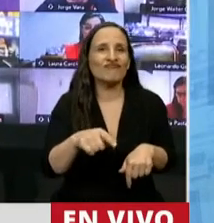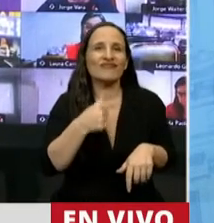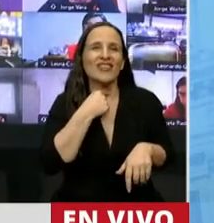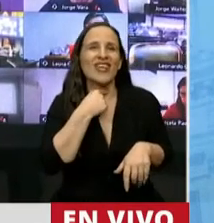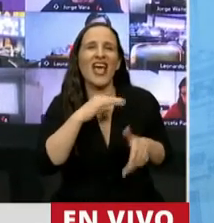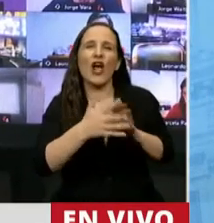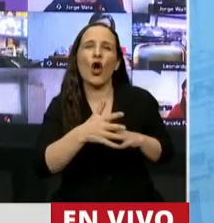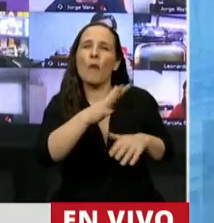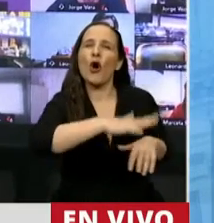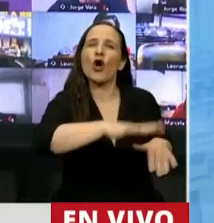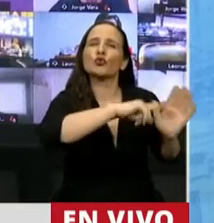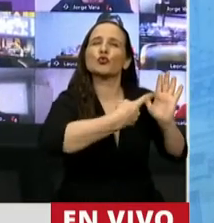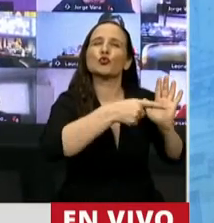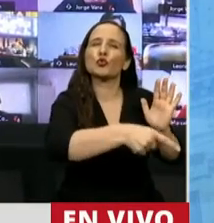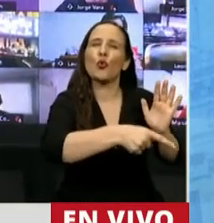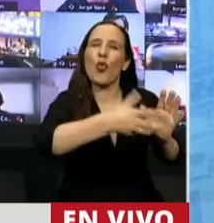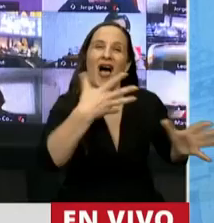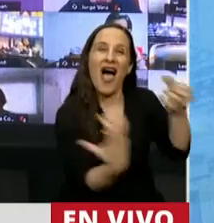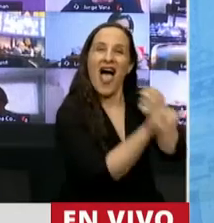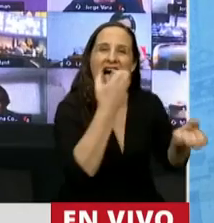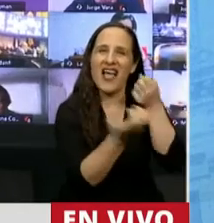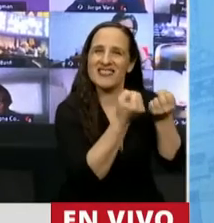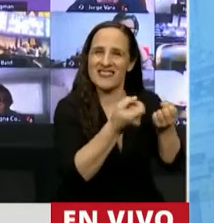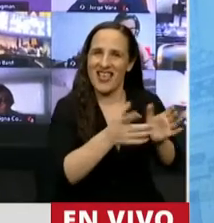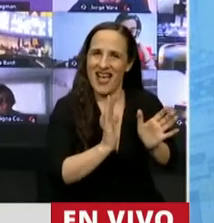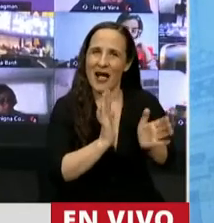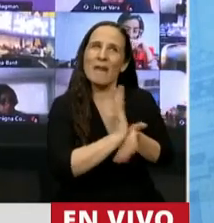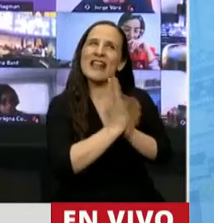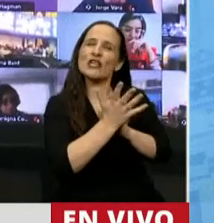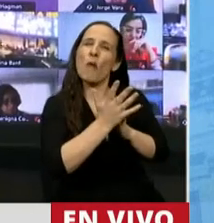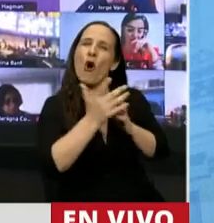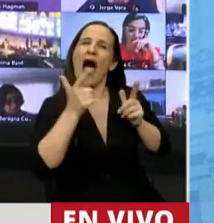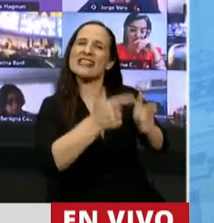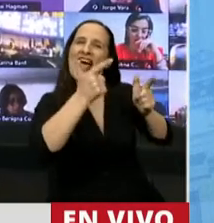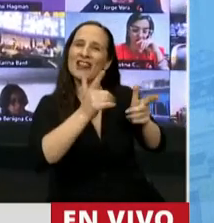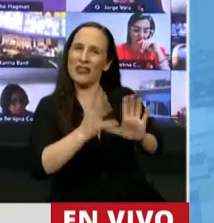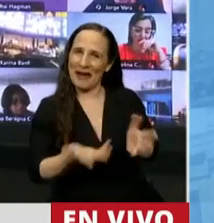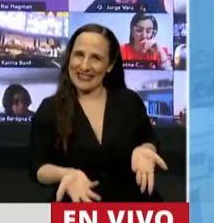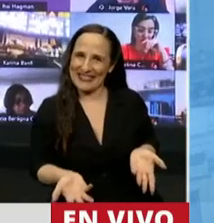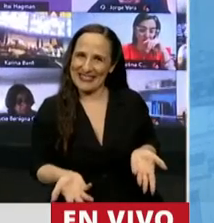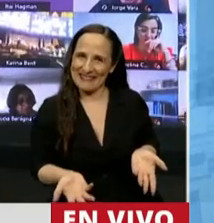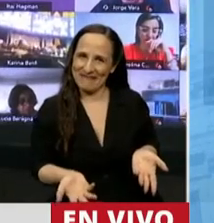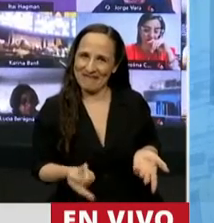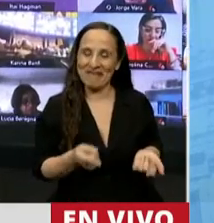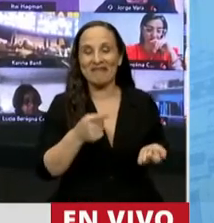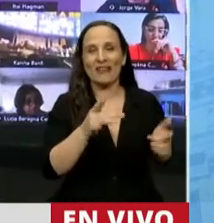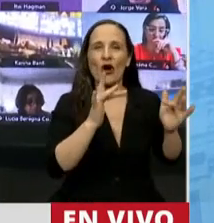Autónoma de Buenos Aires, no a mano armada, pero sí otra vez Internet mediante,